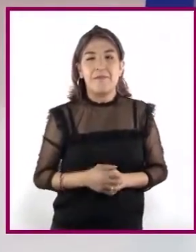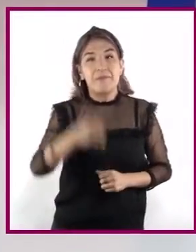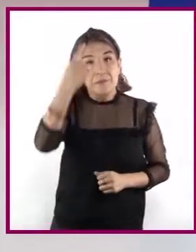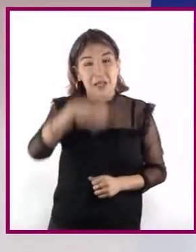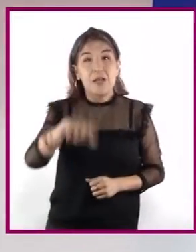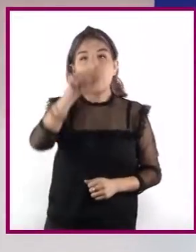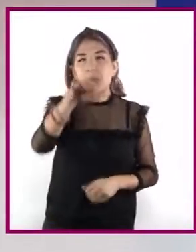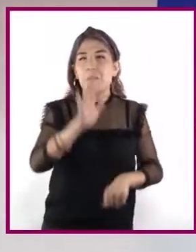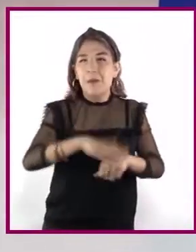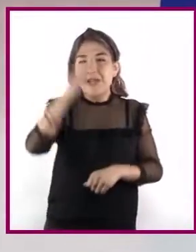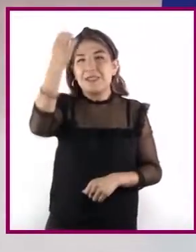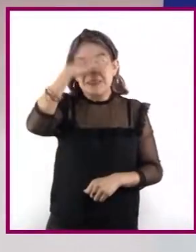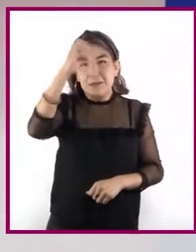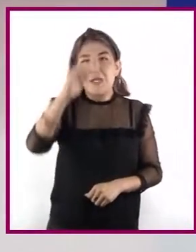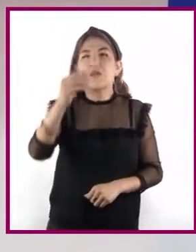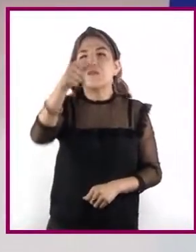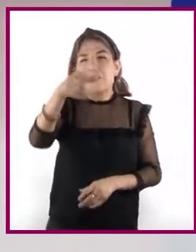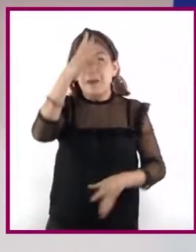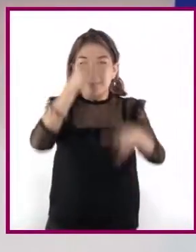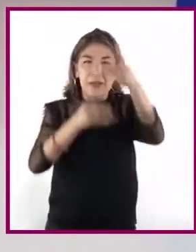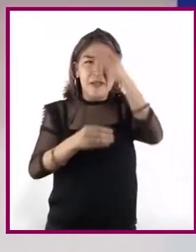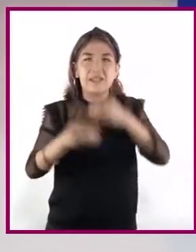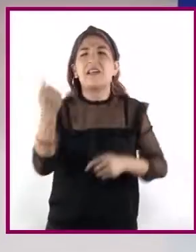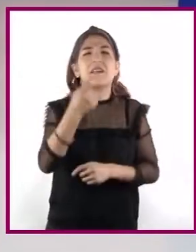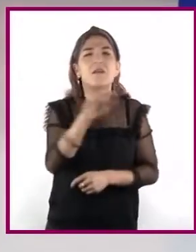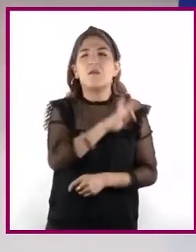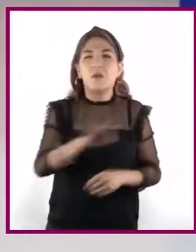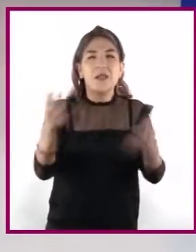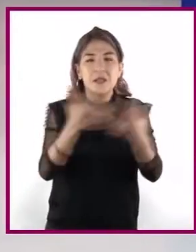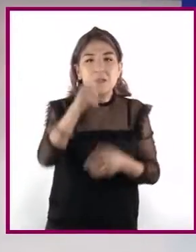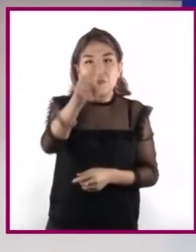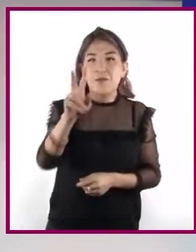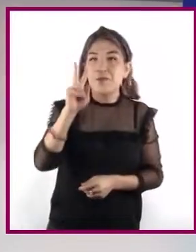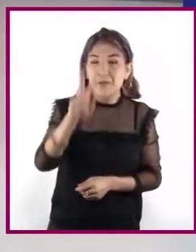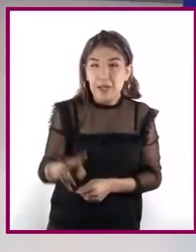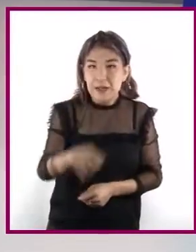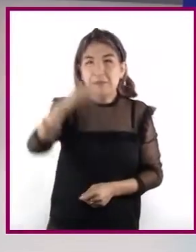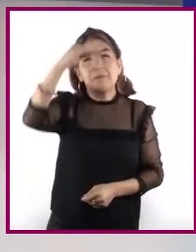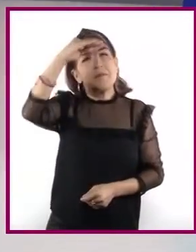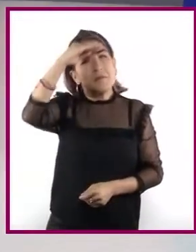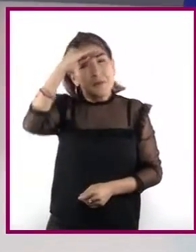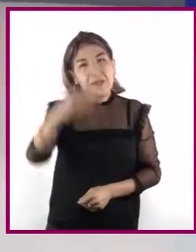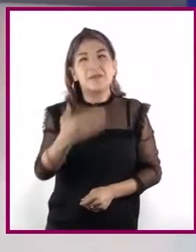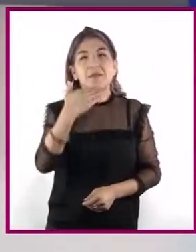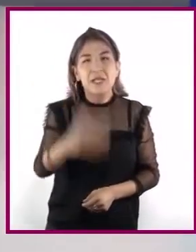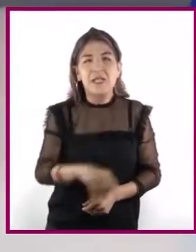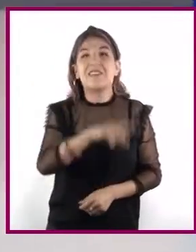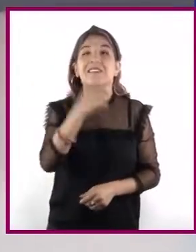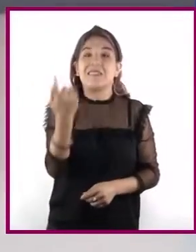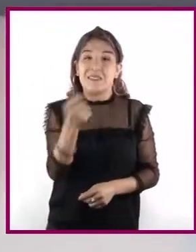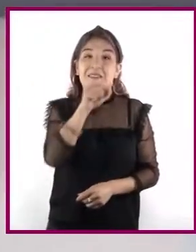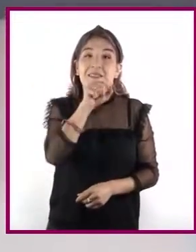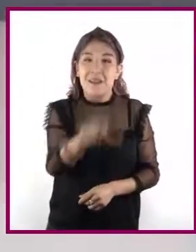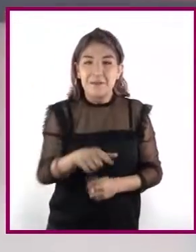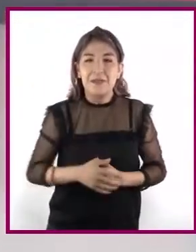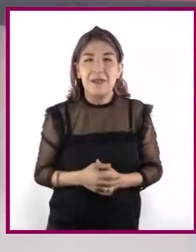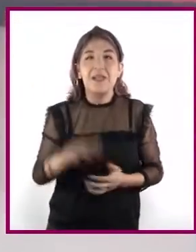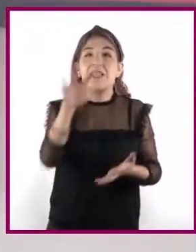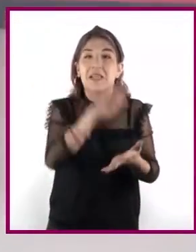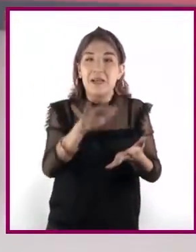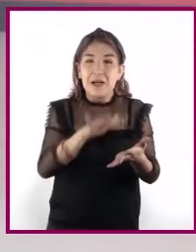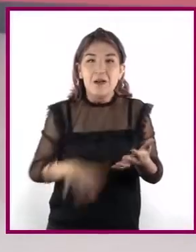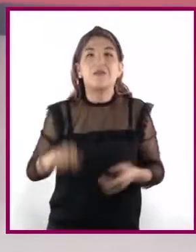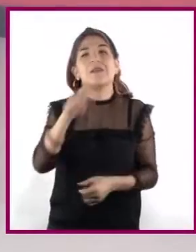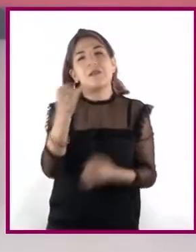conocimiento, ¿qué podemos hacer? Observar, reflexionar e indiscutiblemente leer